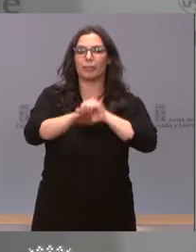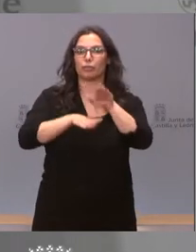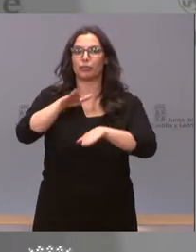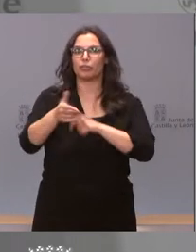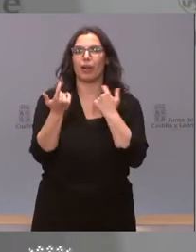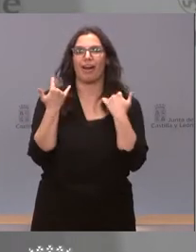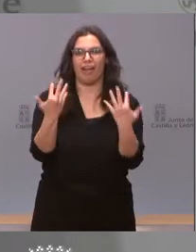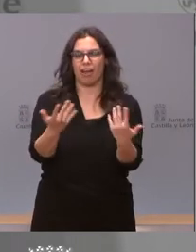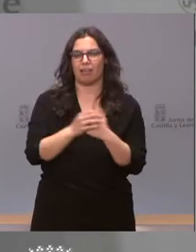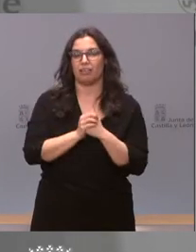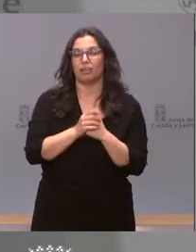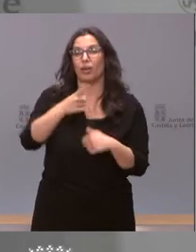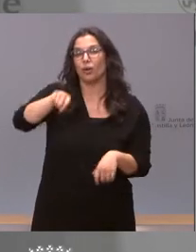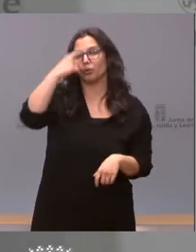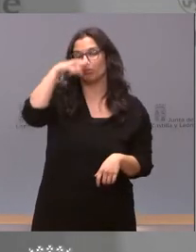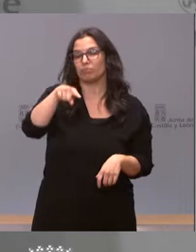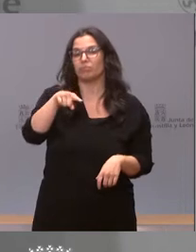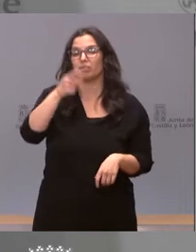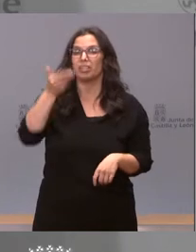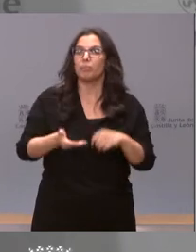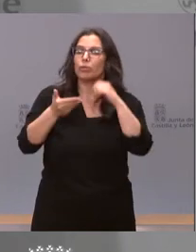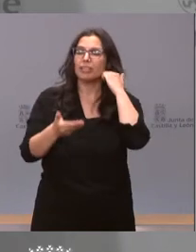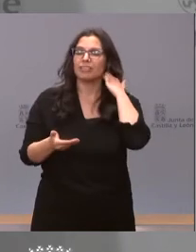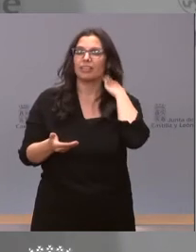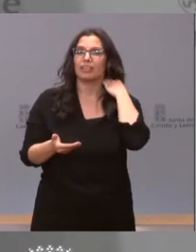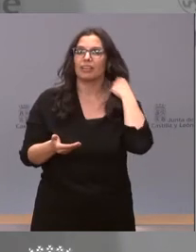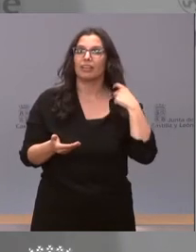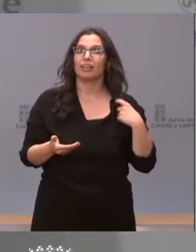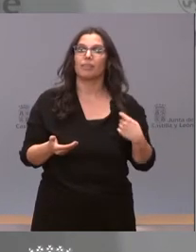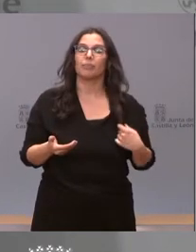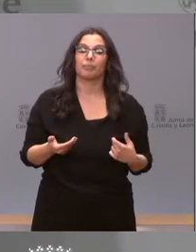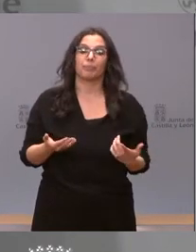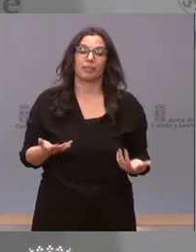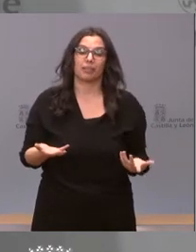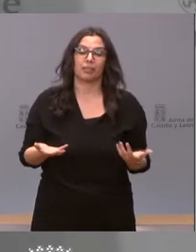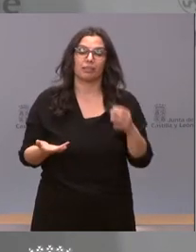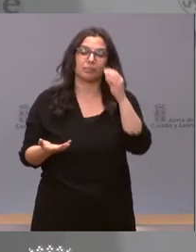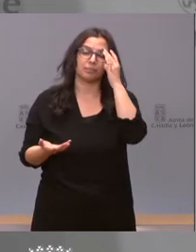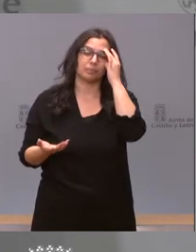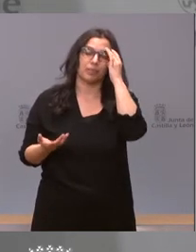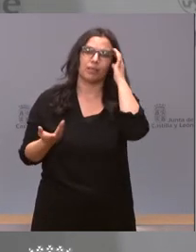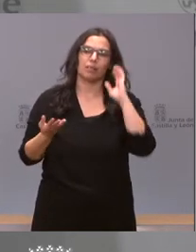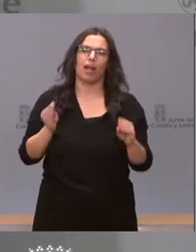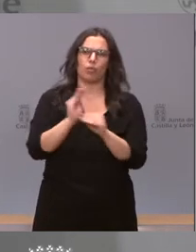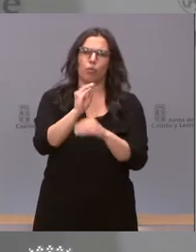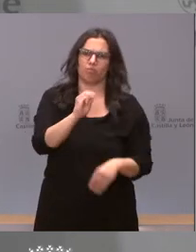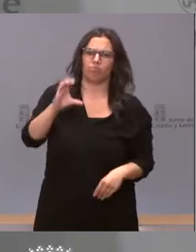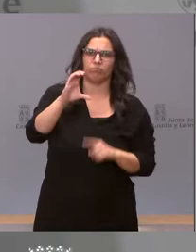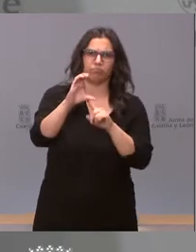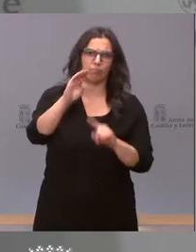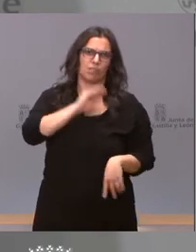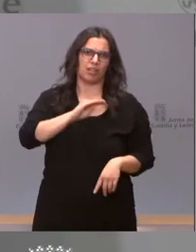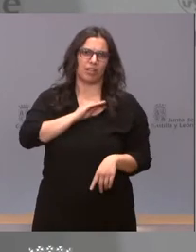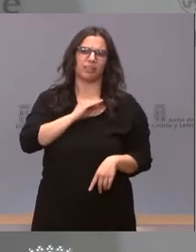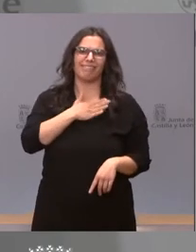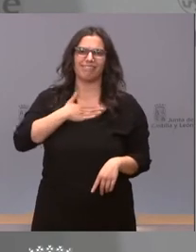que este alto volumen de ayudas se gestione